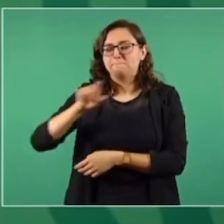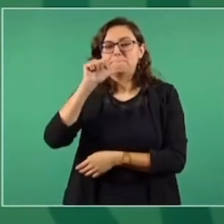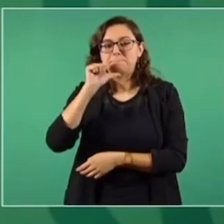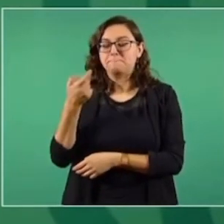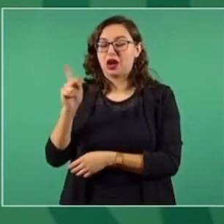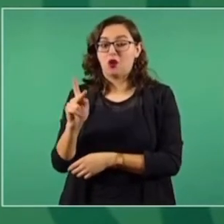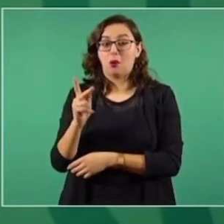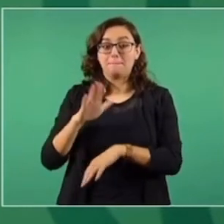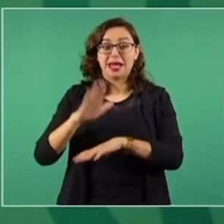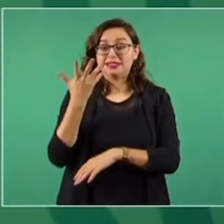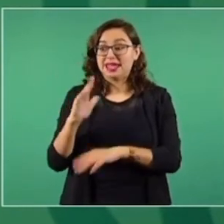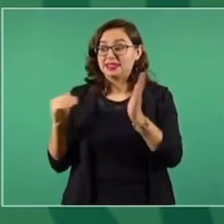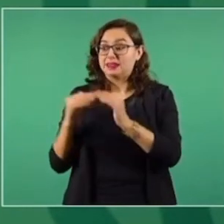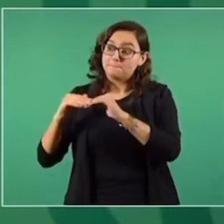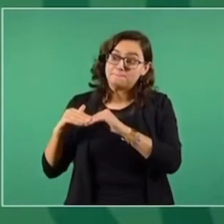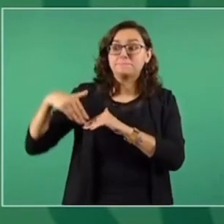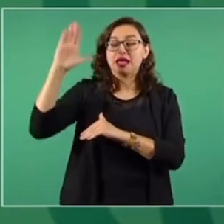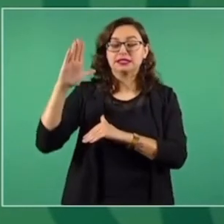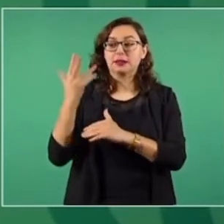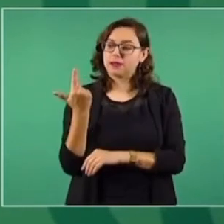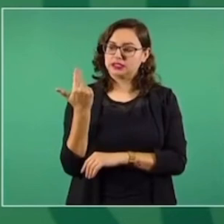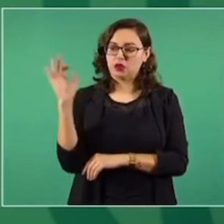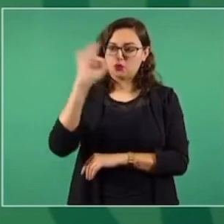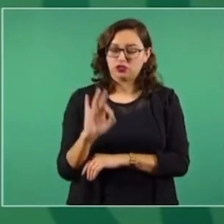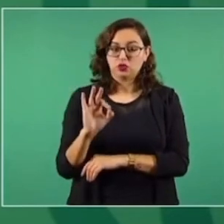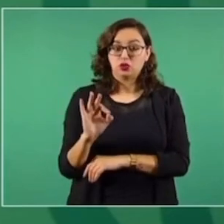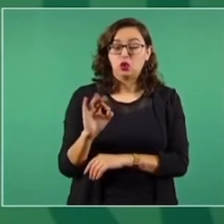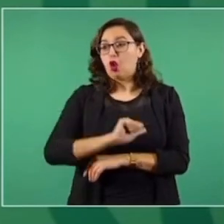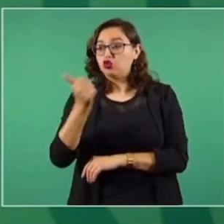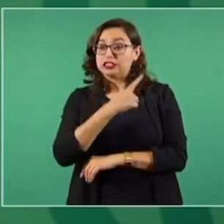25 por ciento. ¿Y de 100 mil para arriba? La mitad.